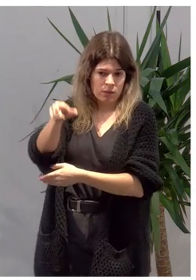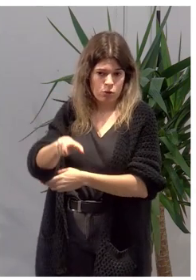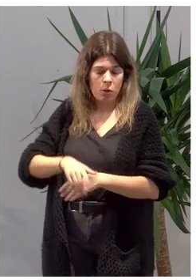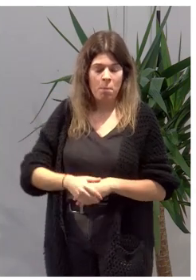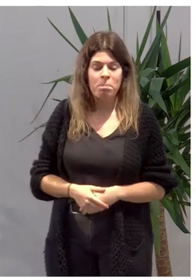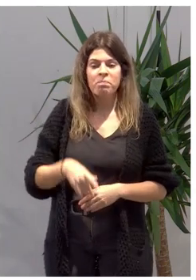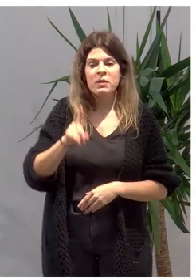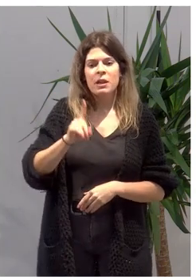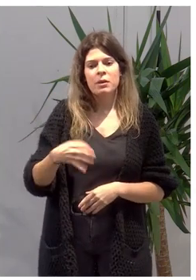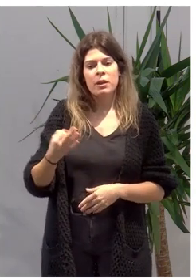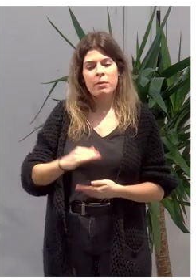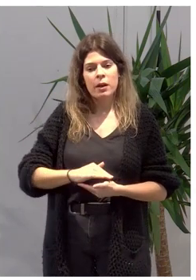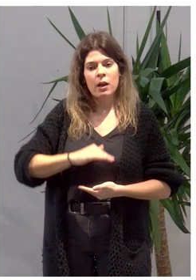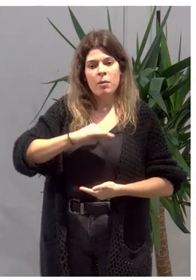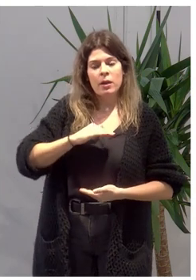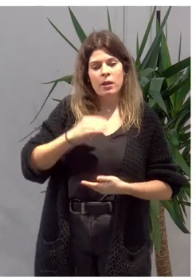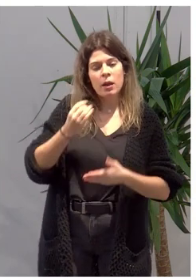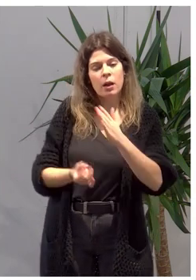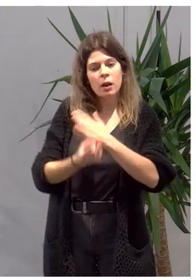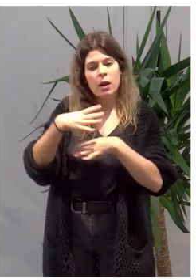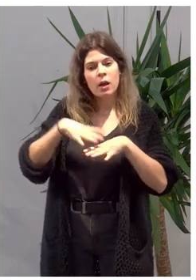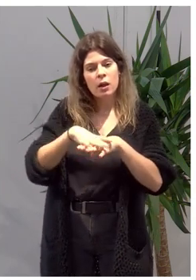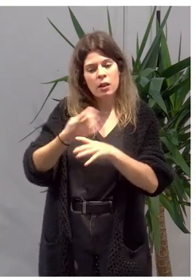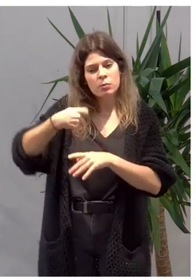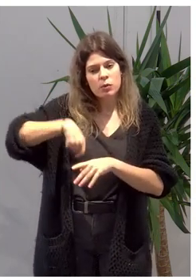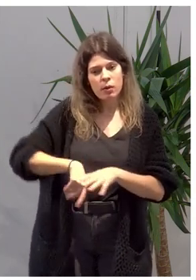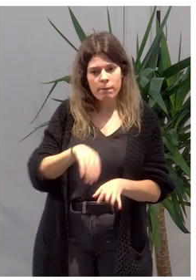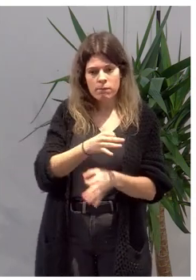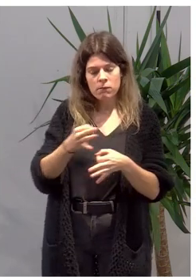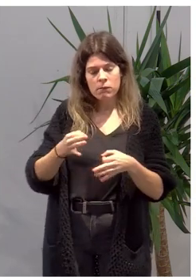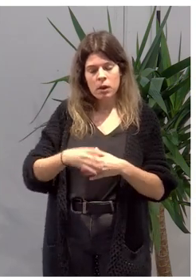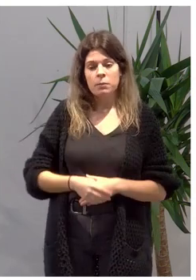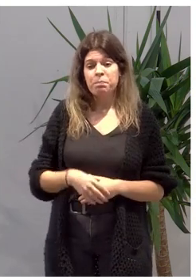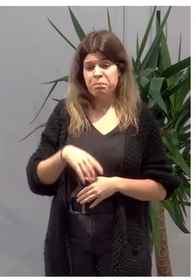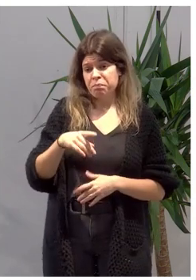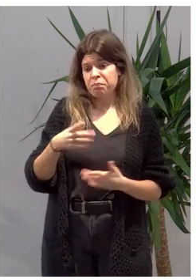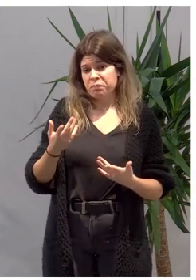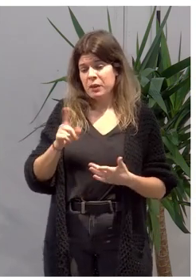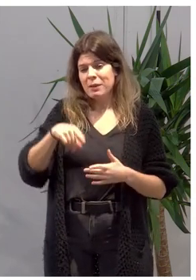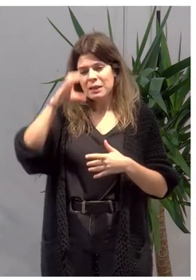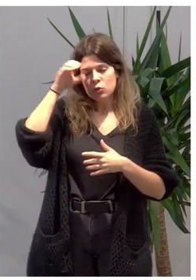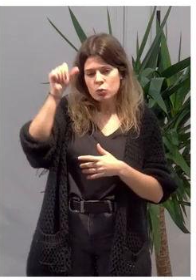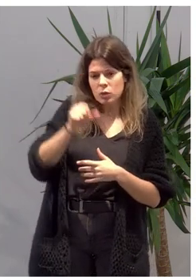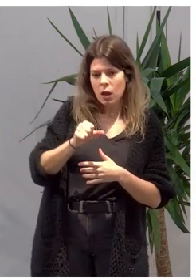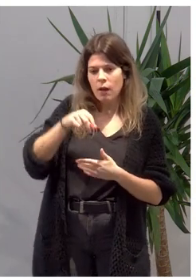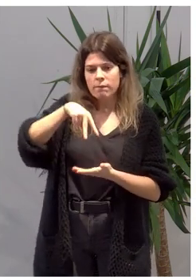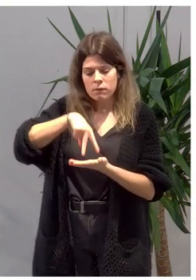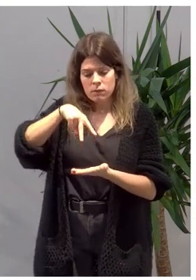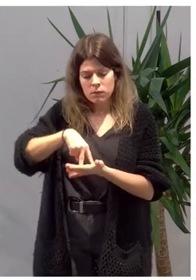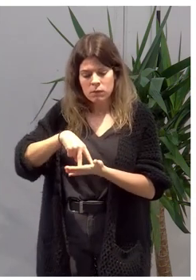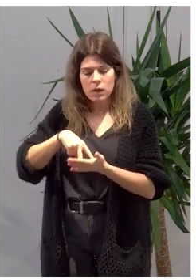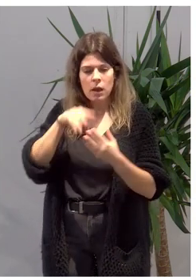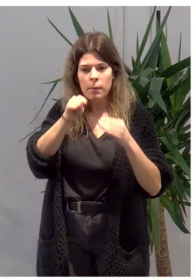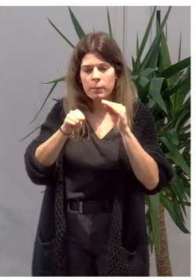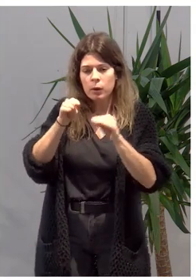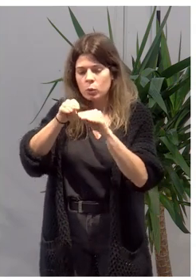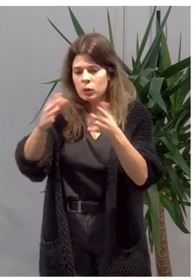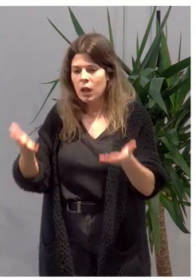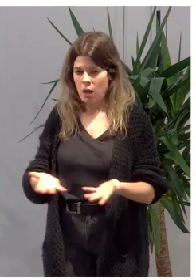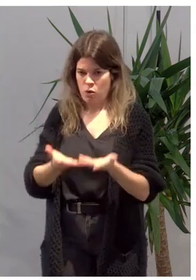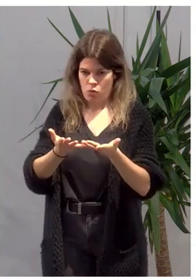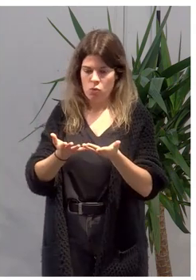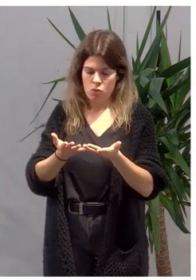ser capaces de crear y mantener redes profesionales eficientes, ser capaces de escuchar, estar presente y hacer preguntas de ayuda.